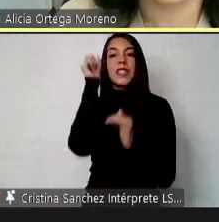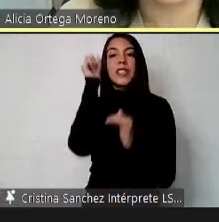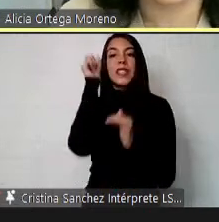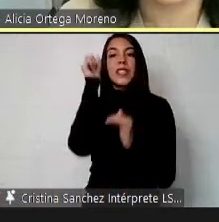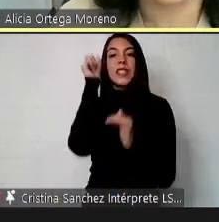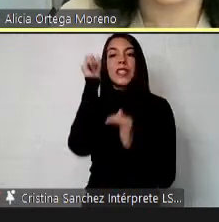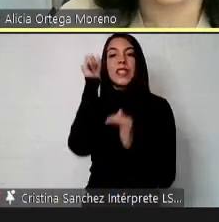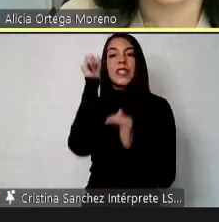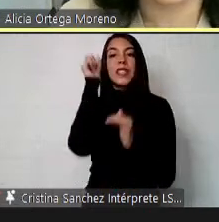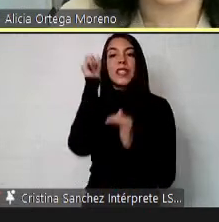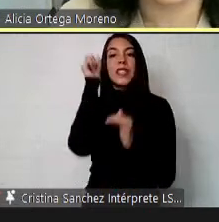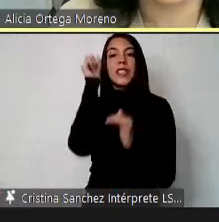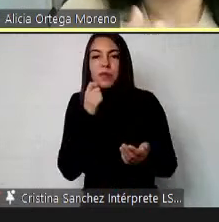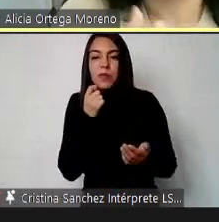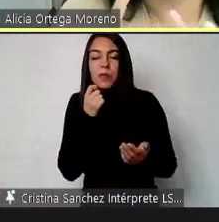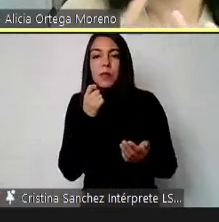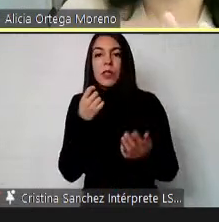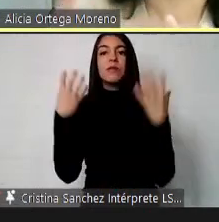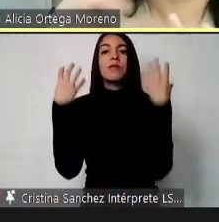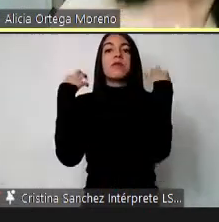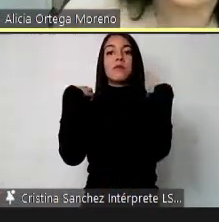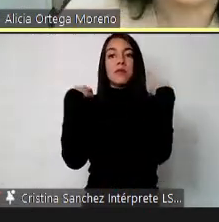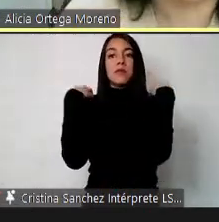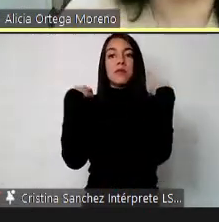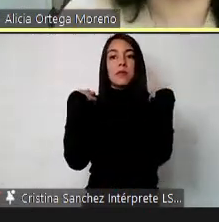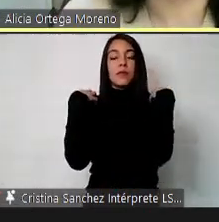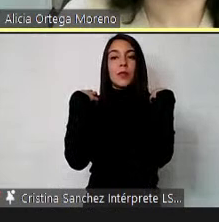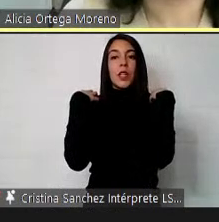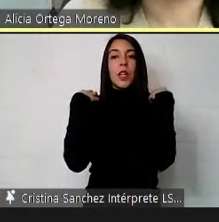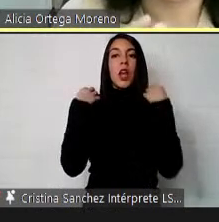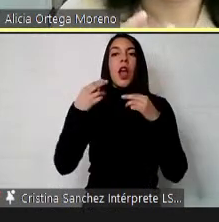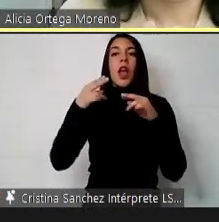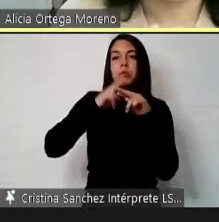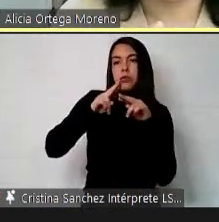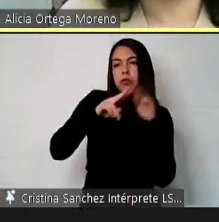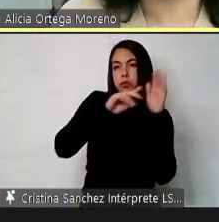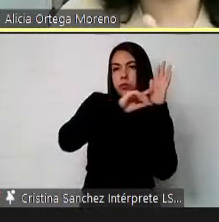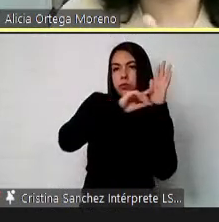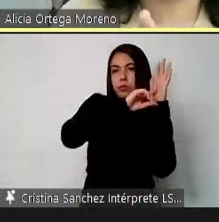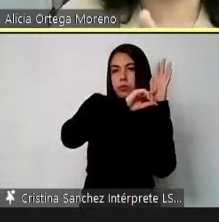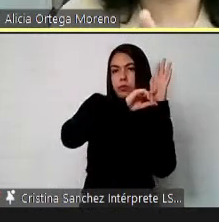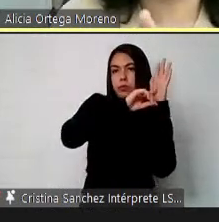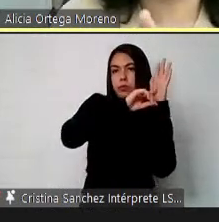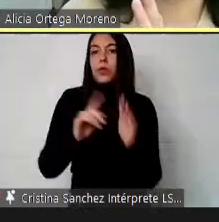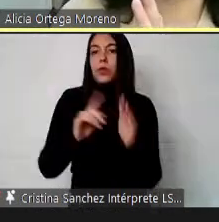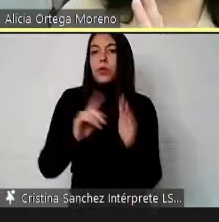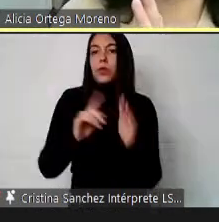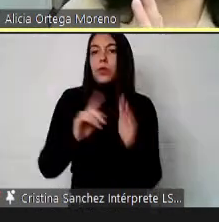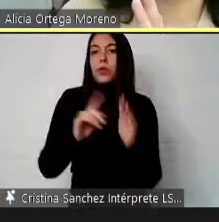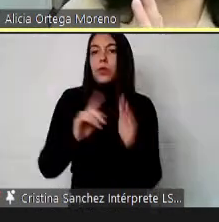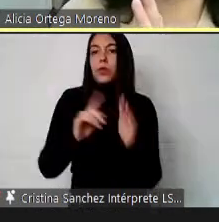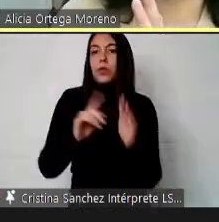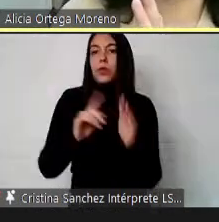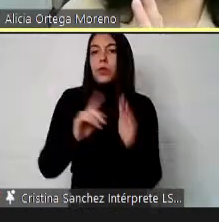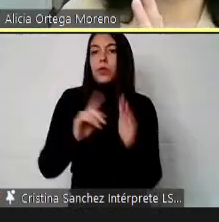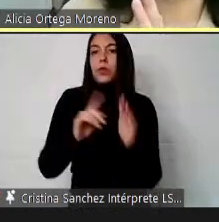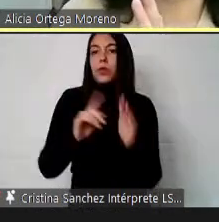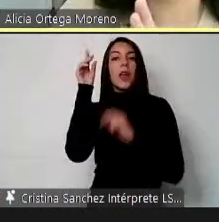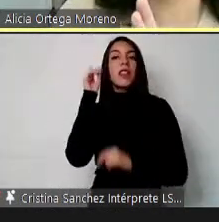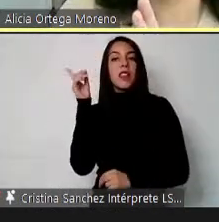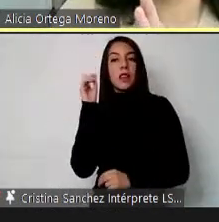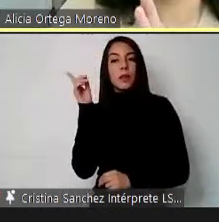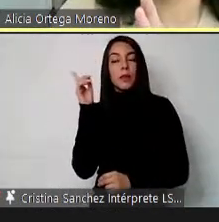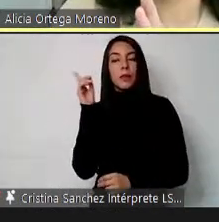discriminación y asumirlo para no generar la discriminación y entender que en el concepto de discapacidad